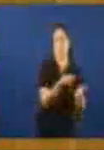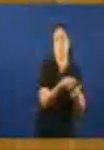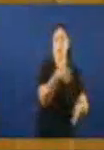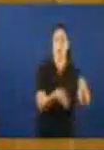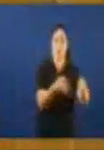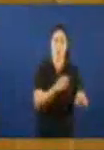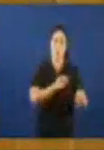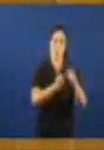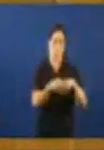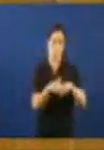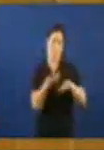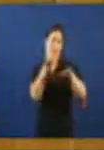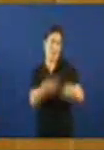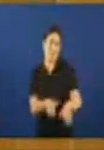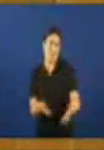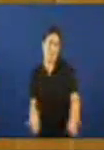a ver a verdade. Ou tamén